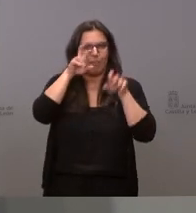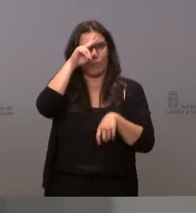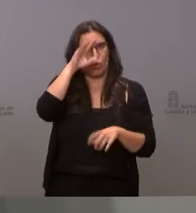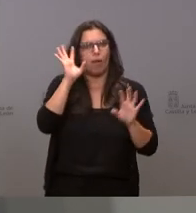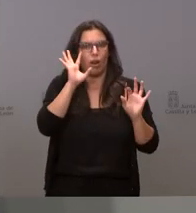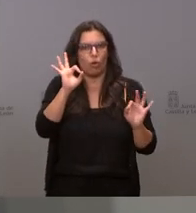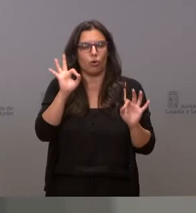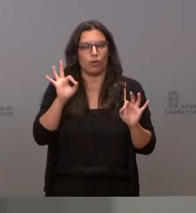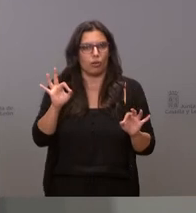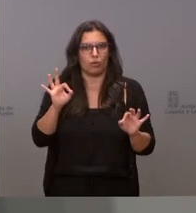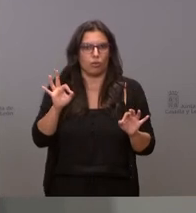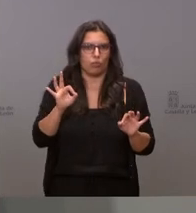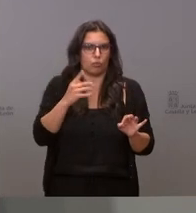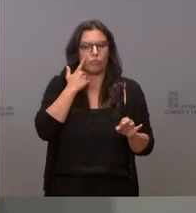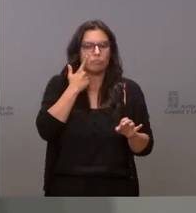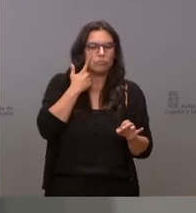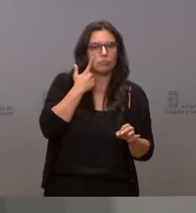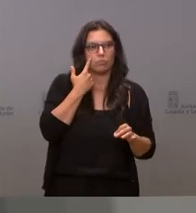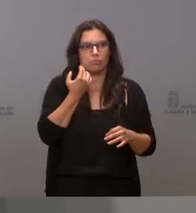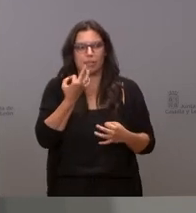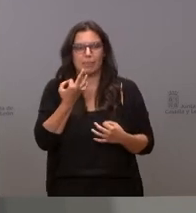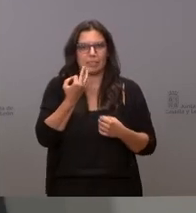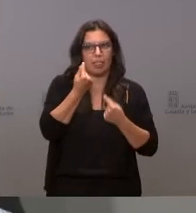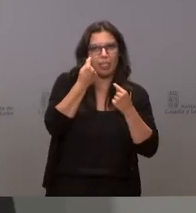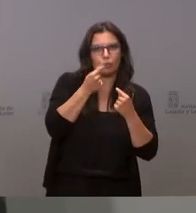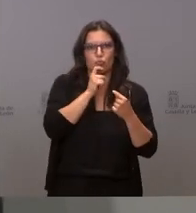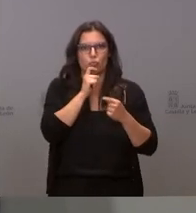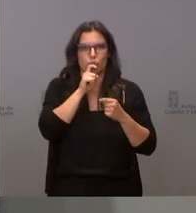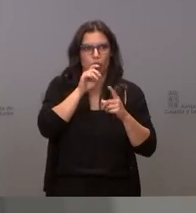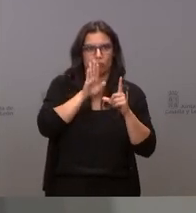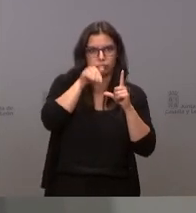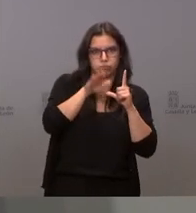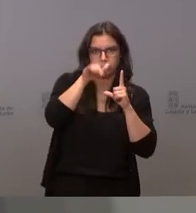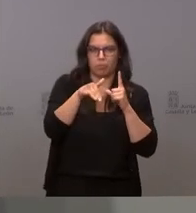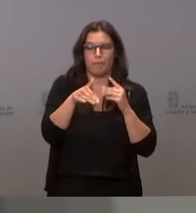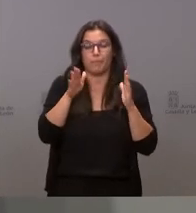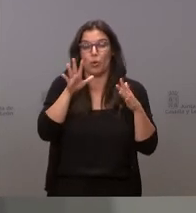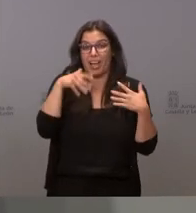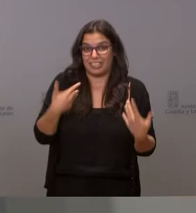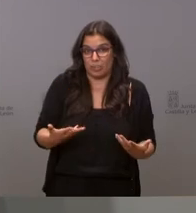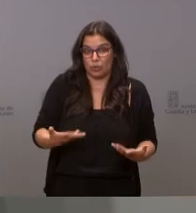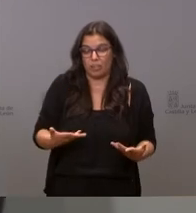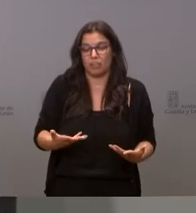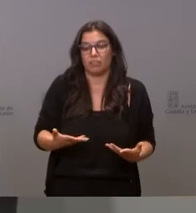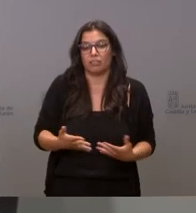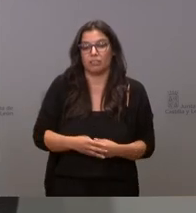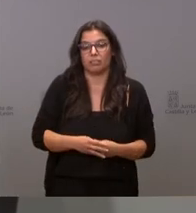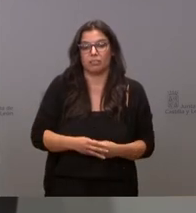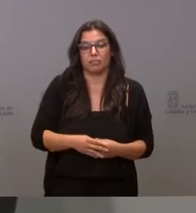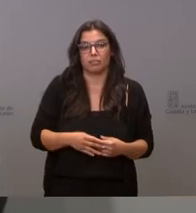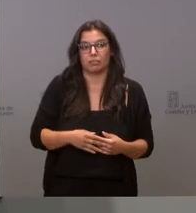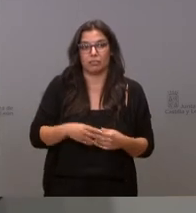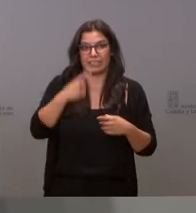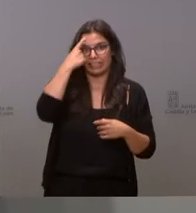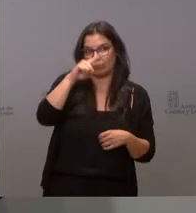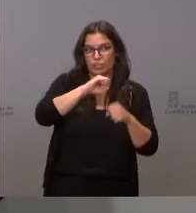hacemos es seguir los números lo que sabemos hasta ahora de la pandemia y de